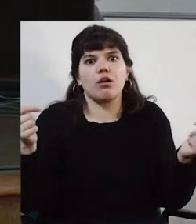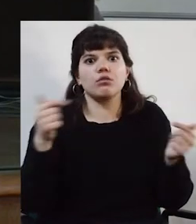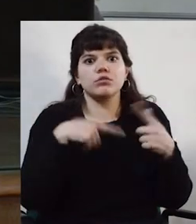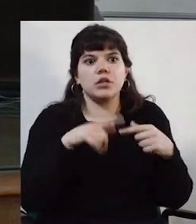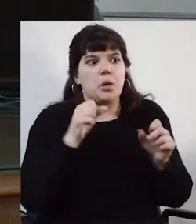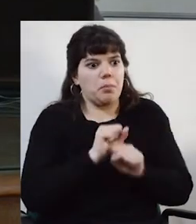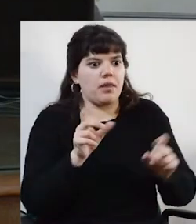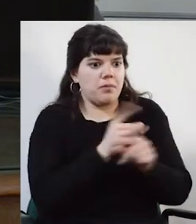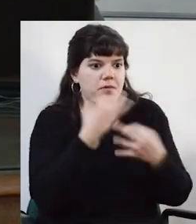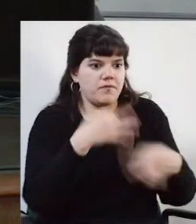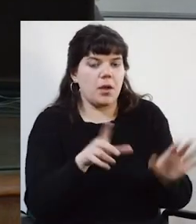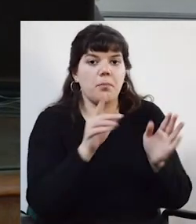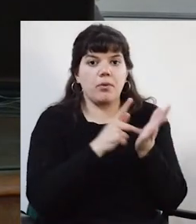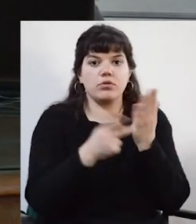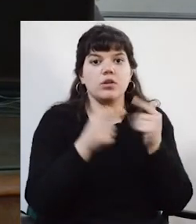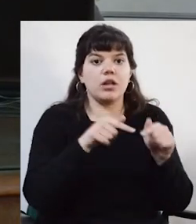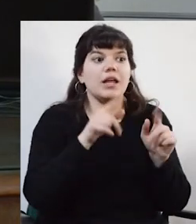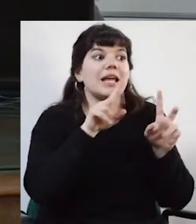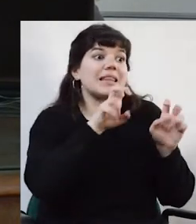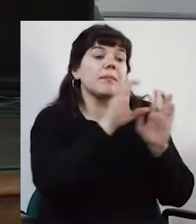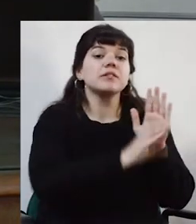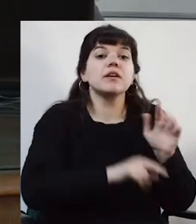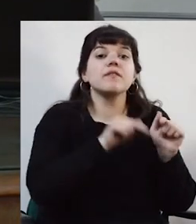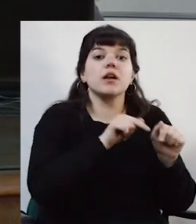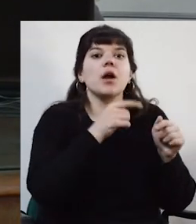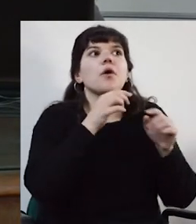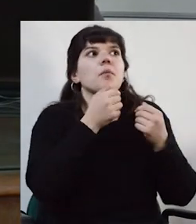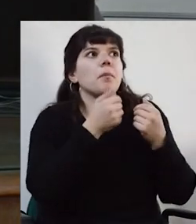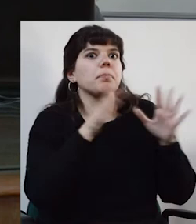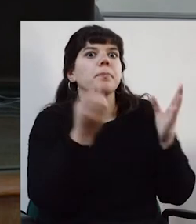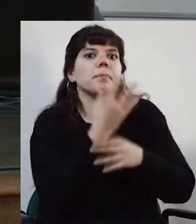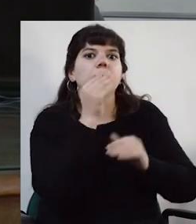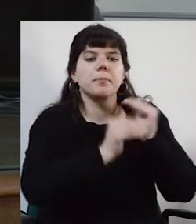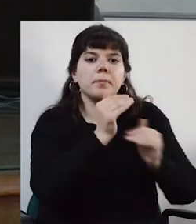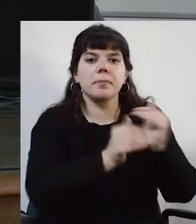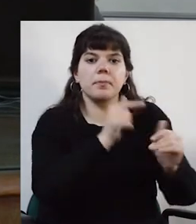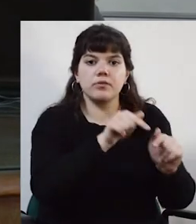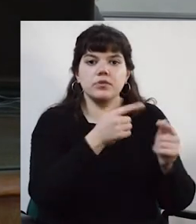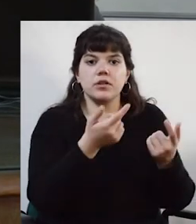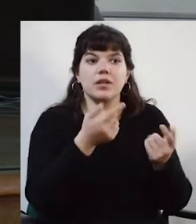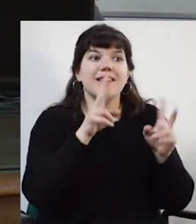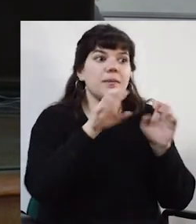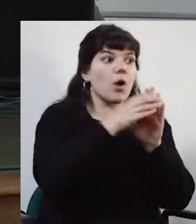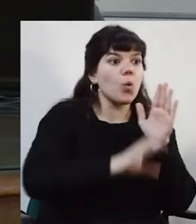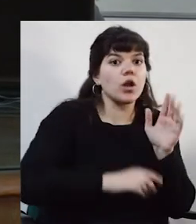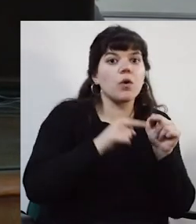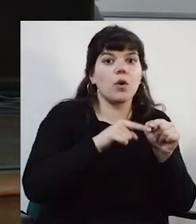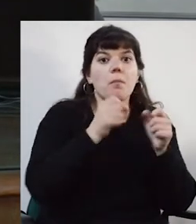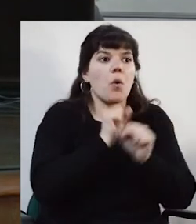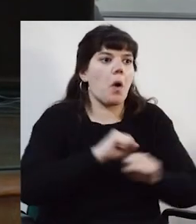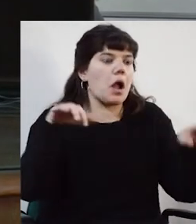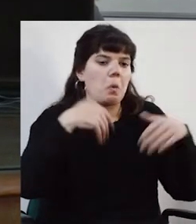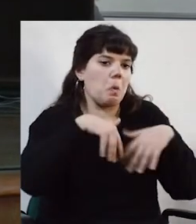bien el proyecto, en el cual el CBUI forma parte de ese proceso. O sea que el currículum para postularse a cualquier